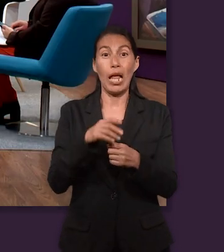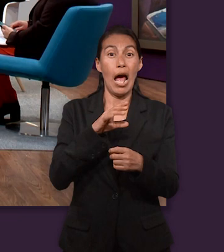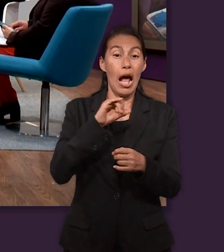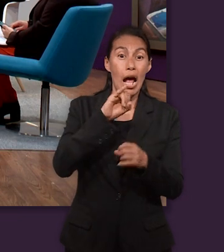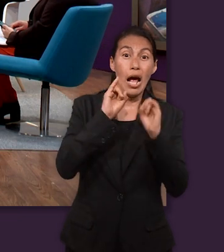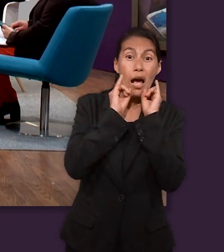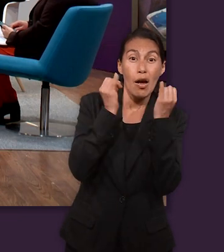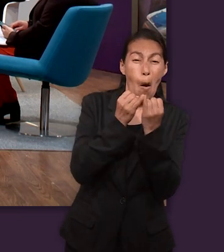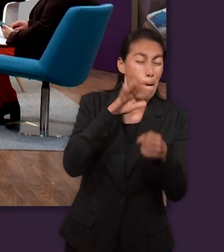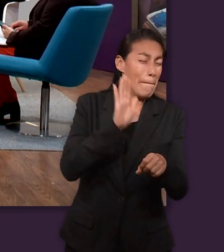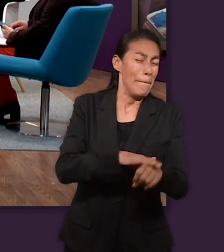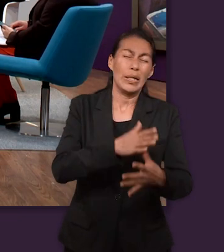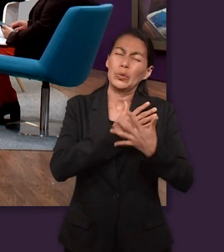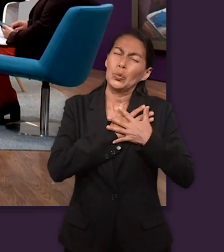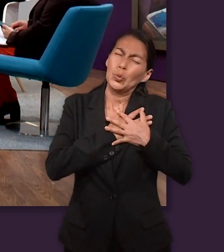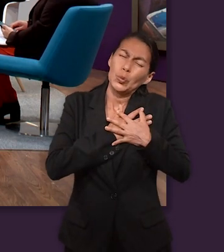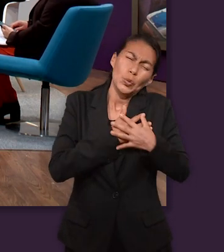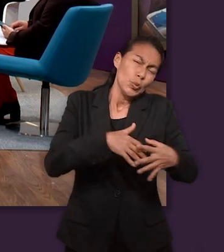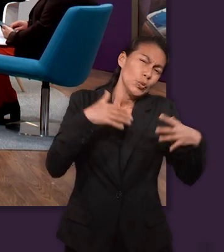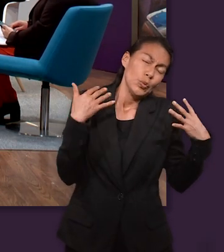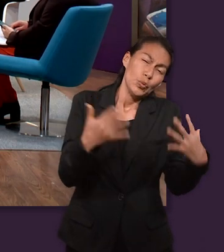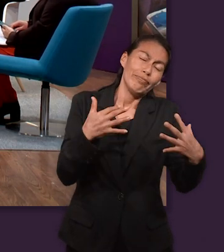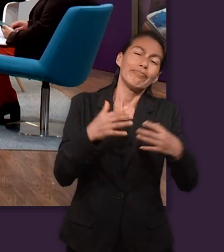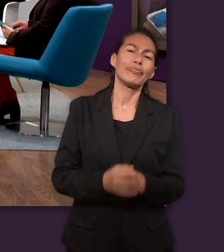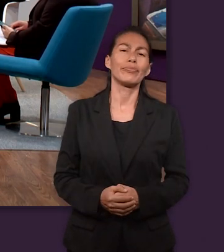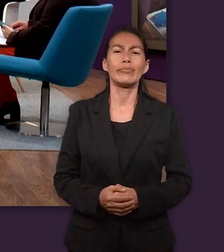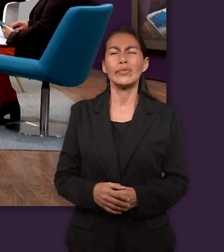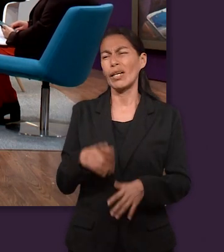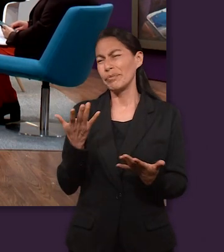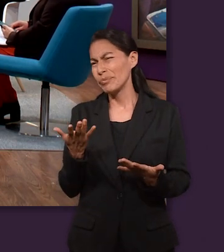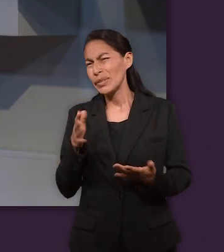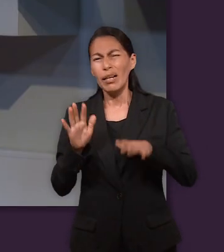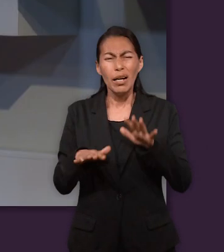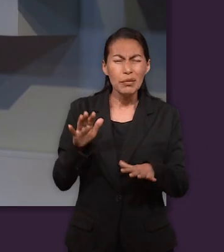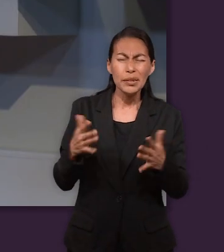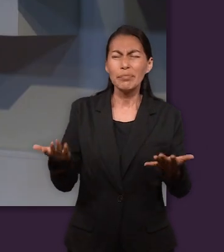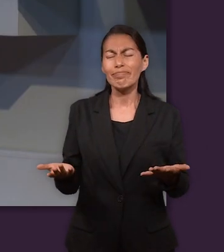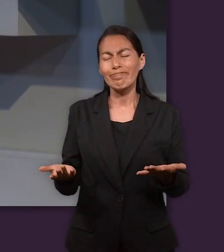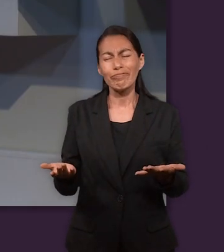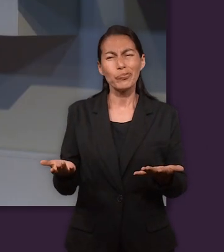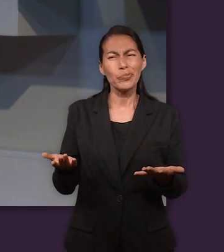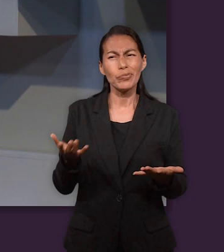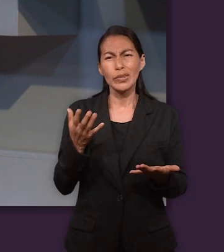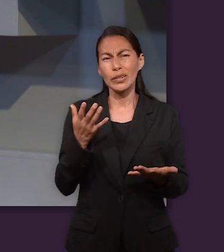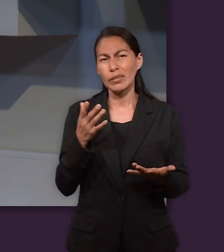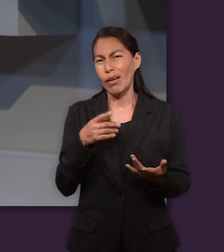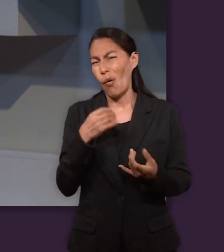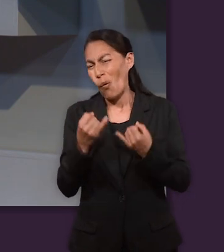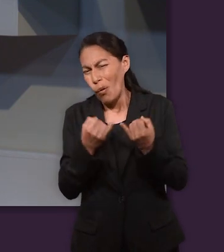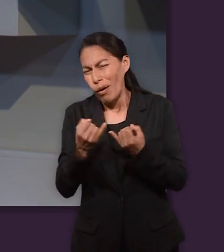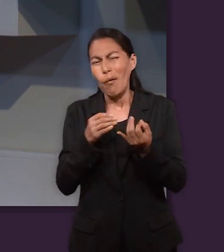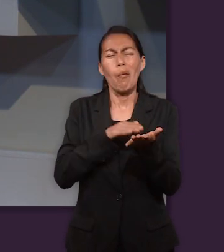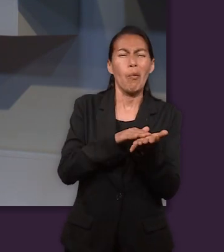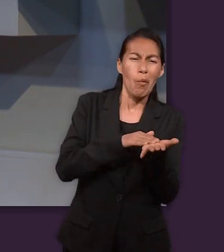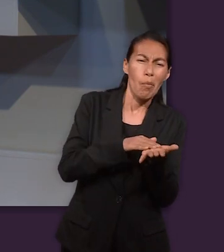al hijo que más amó Jacob. Muchas veces entramos en este tema como